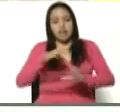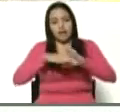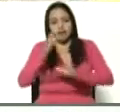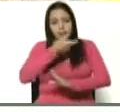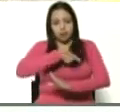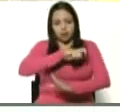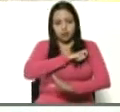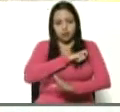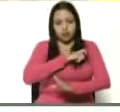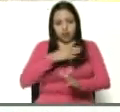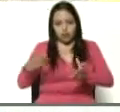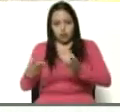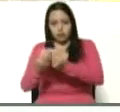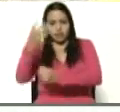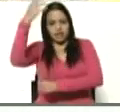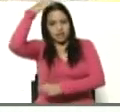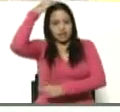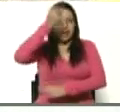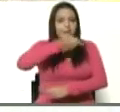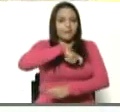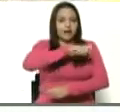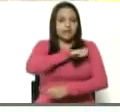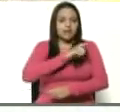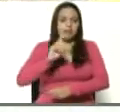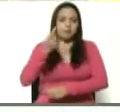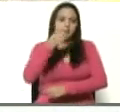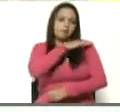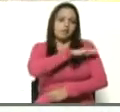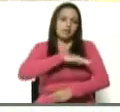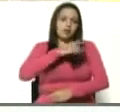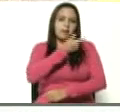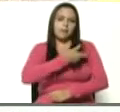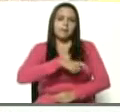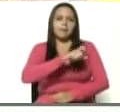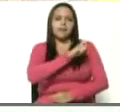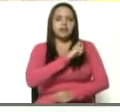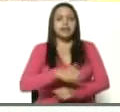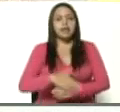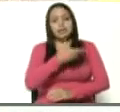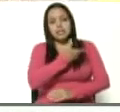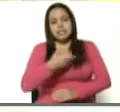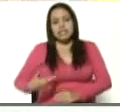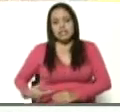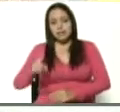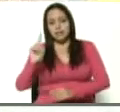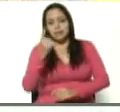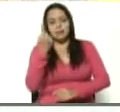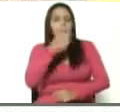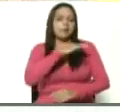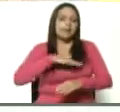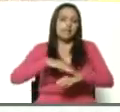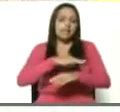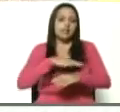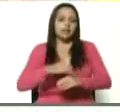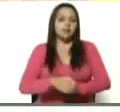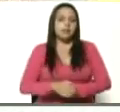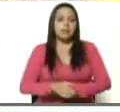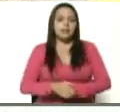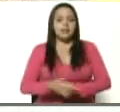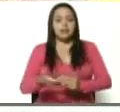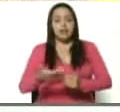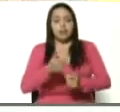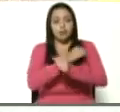estuvo el rey de España, el primer ministro de España, el presidente y primer ministro de Portugal. Las autoridades de Andorra.